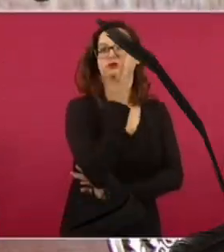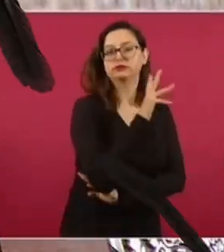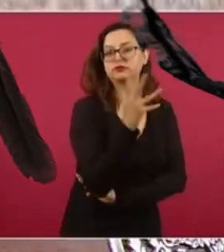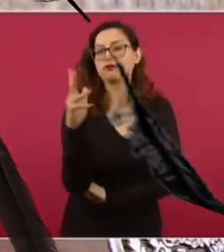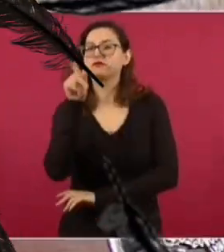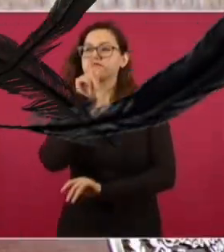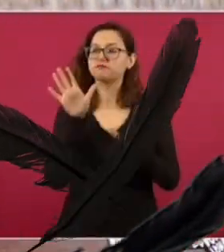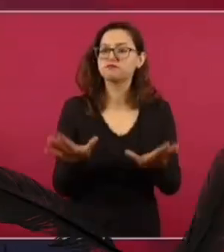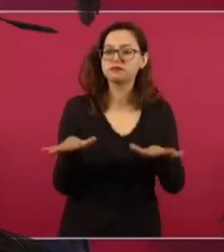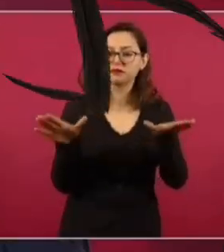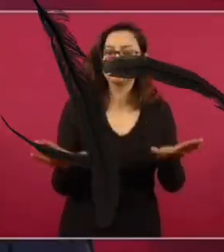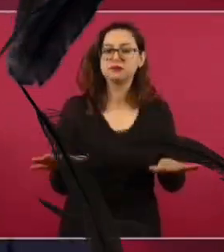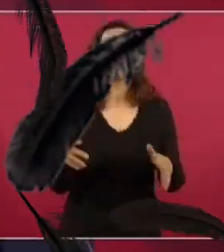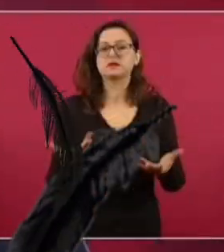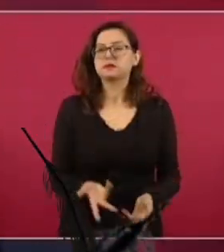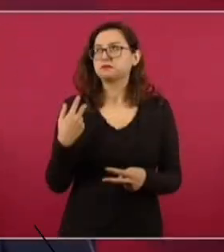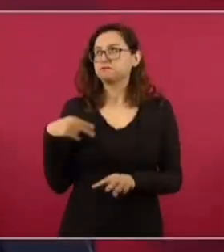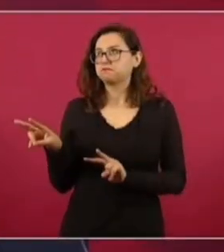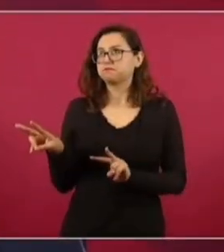los pájaros,